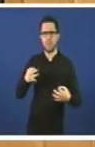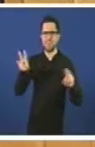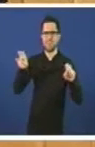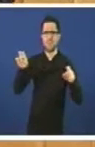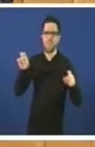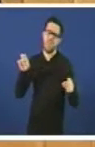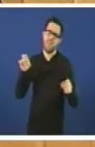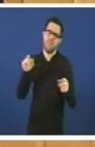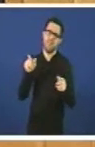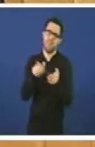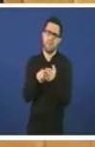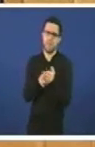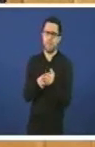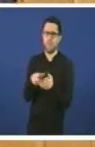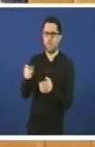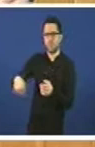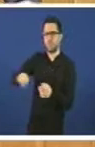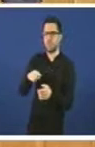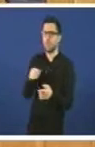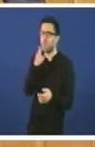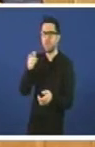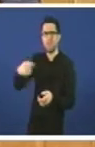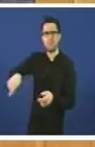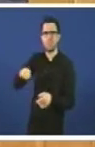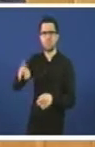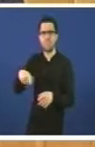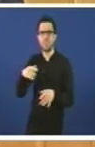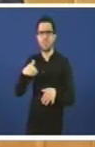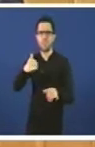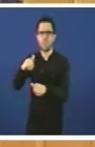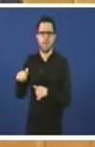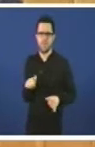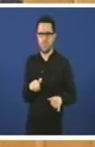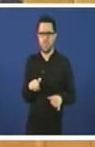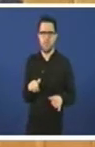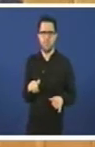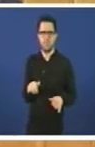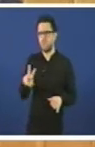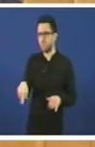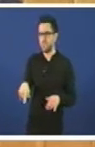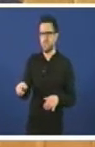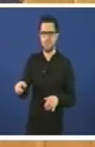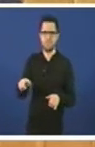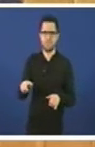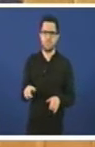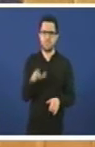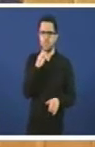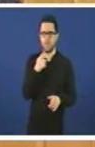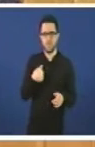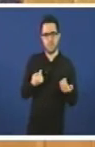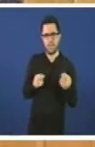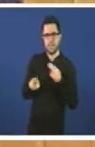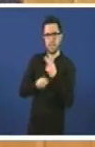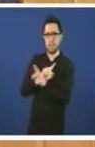Porque son os manipuladores. Esta interpelación que formulamos e as alternativas que defendimos aquí neste